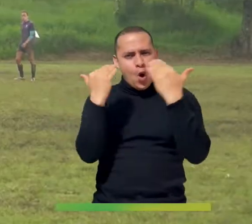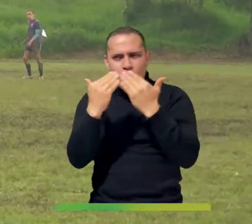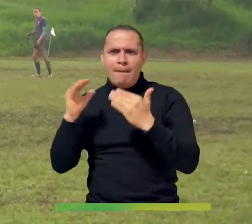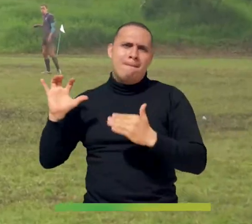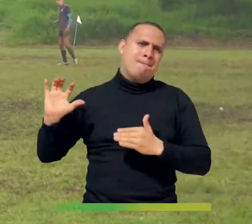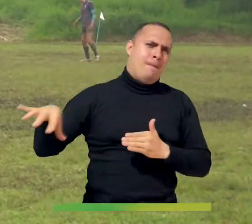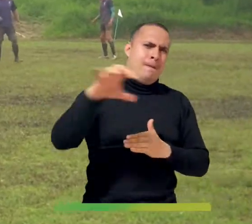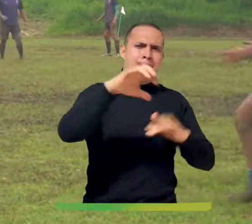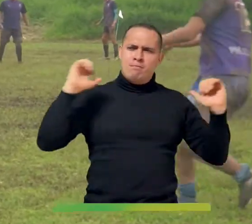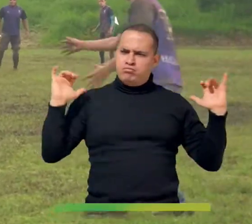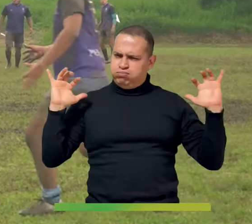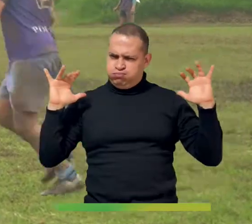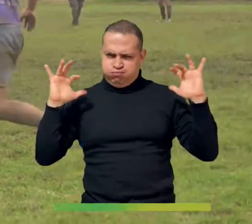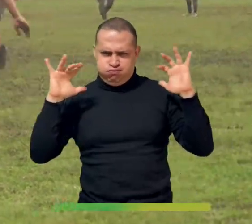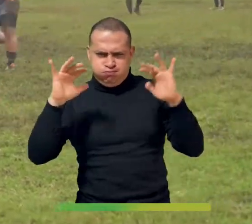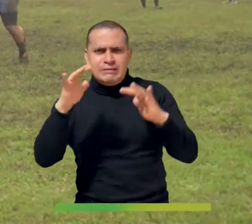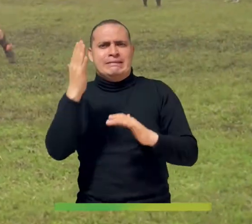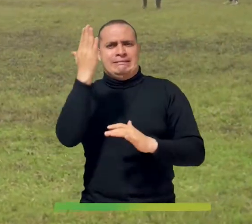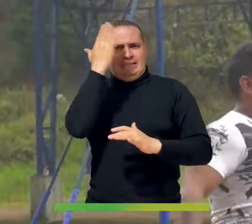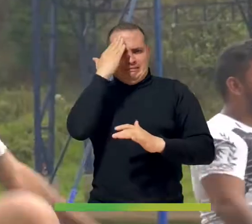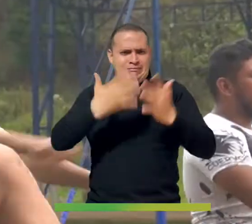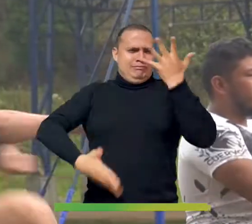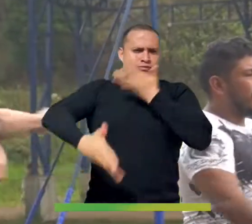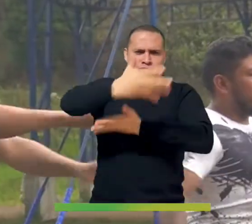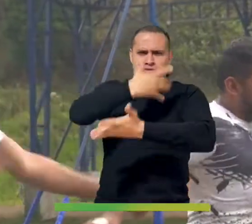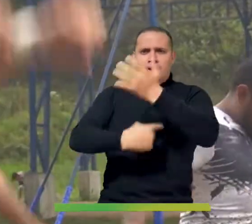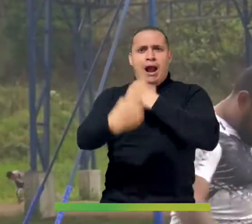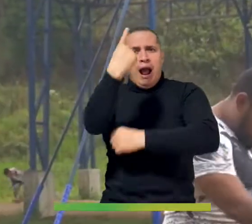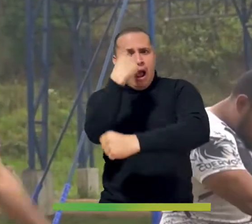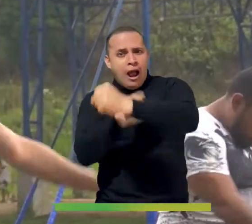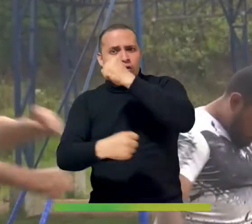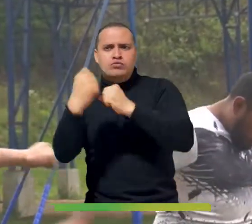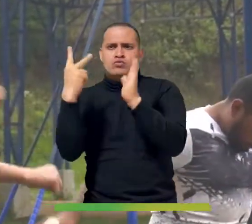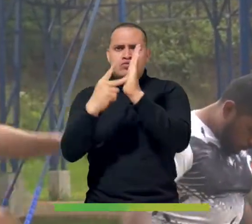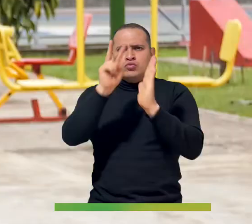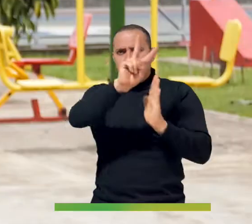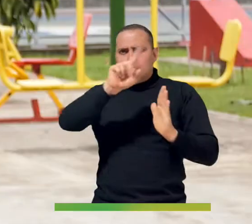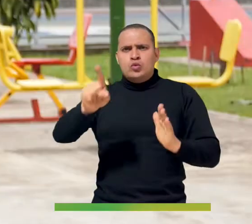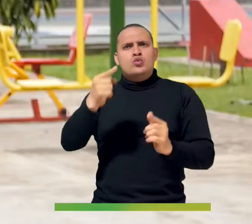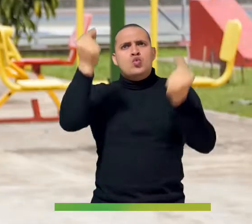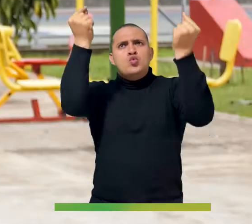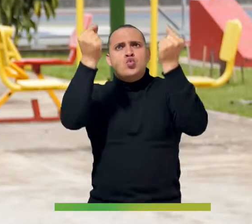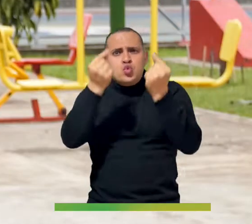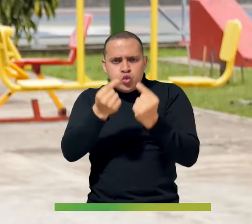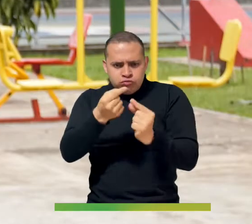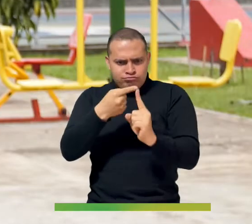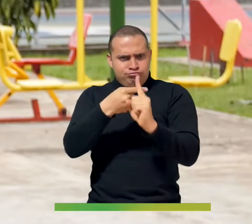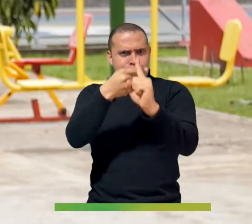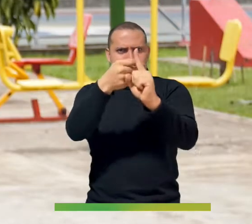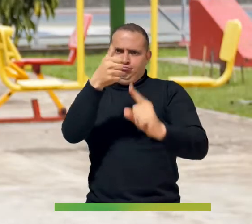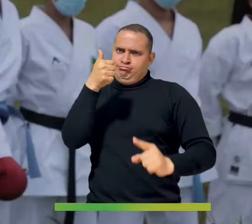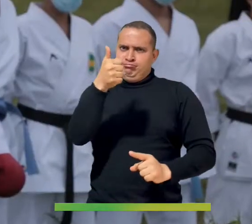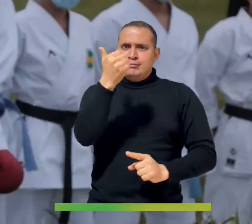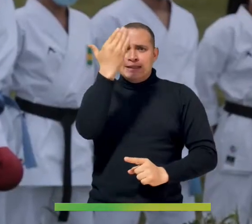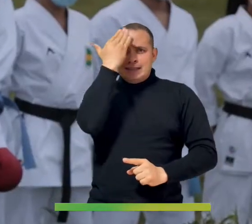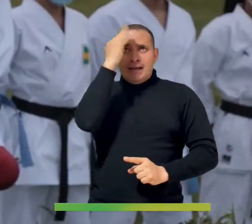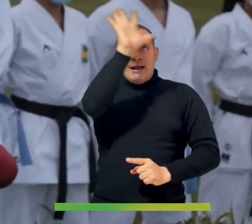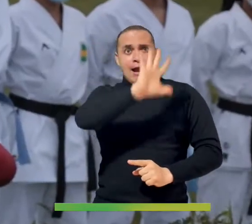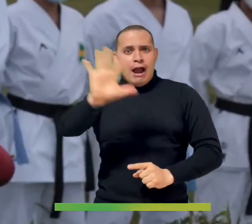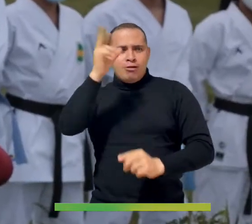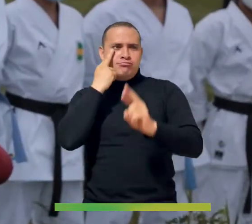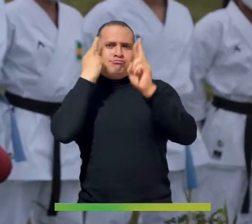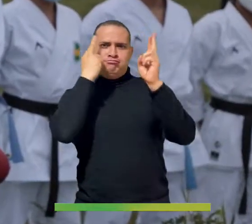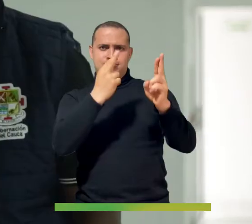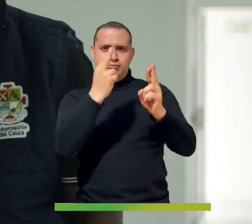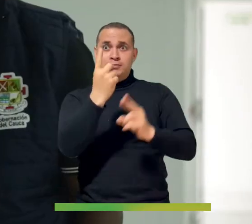masivas que llevamos acorde en el 2021, con buenos resultados y sabemos que el Cauca lo reconoce. Es así,